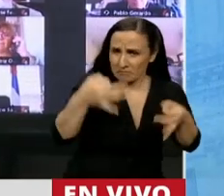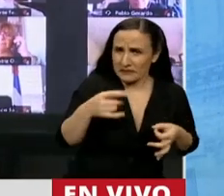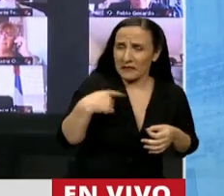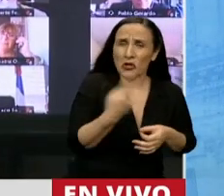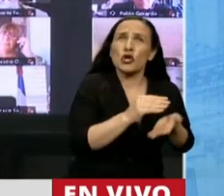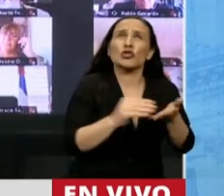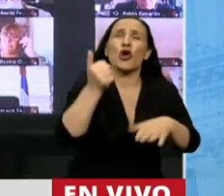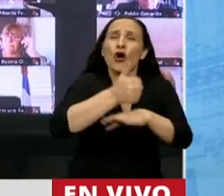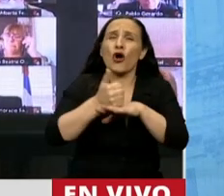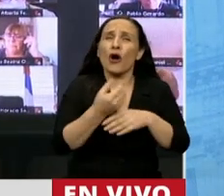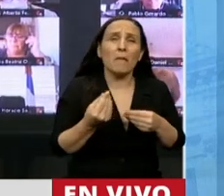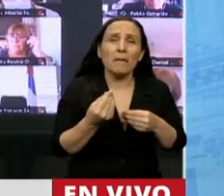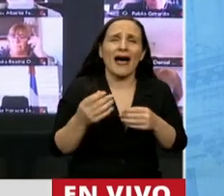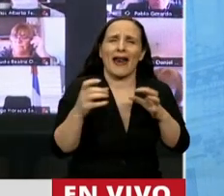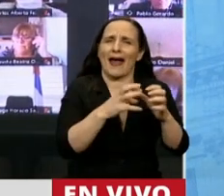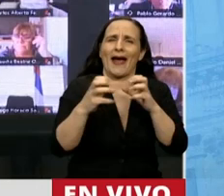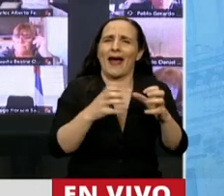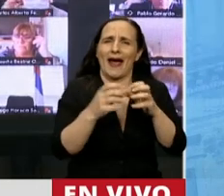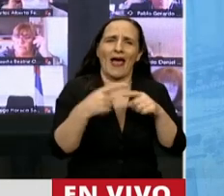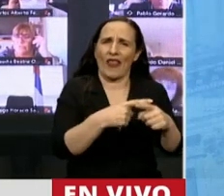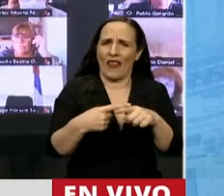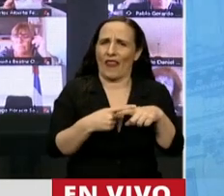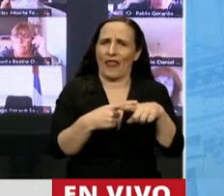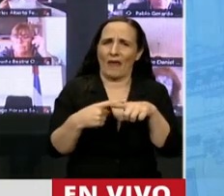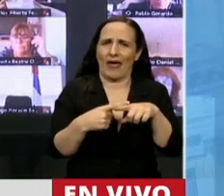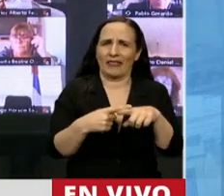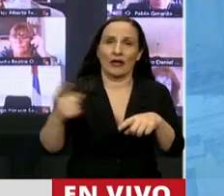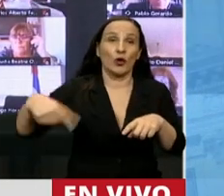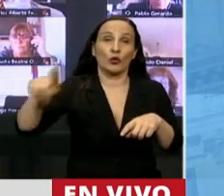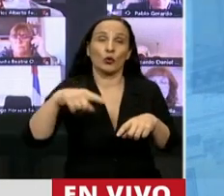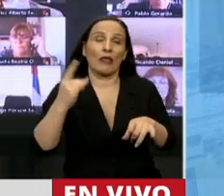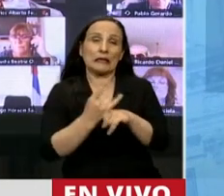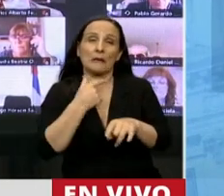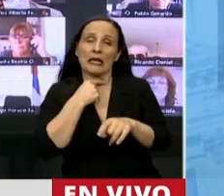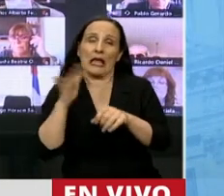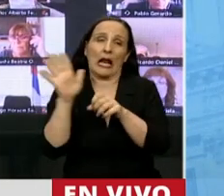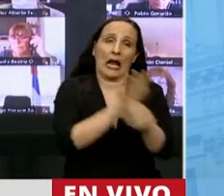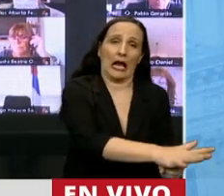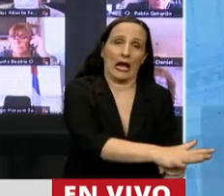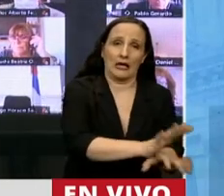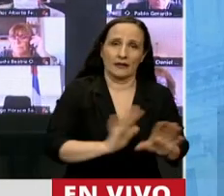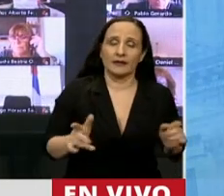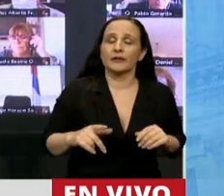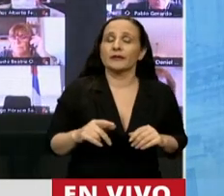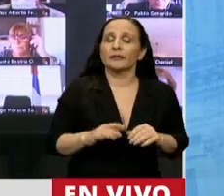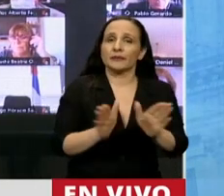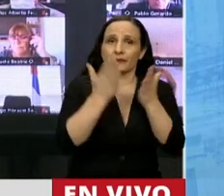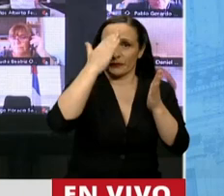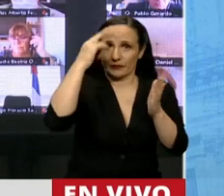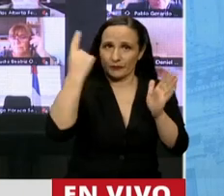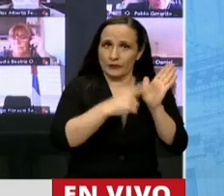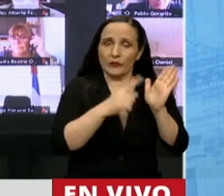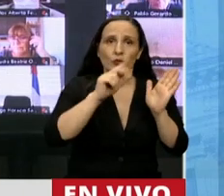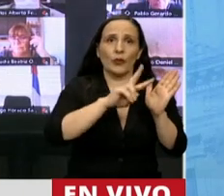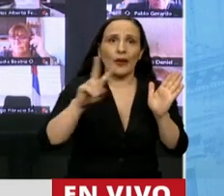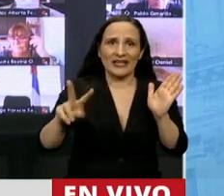constitucional que ustedes todo el tiempo intentan cercenarnos. El artículo 22 de nuestra Constitución dice